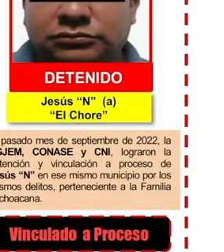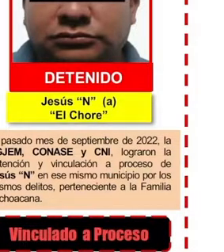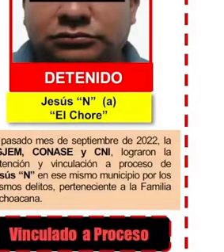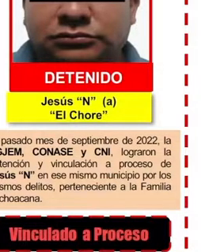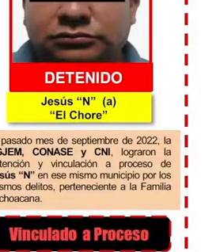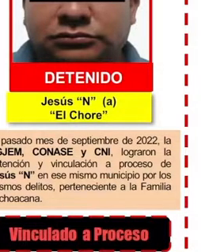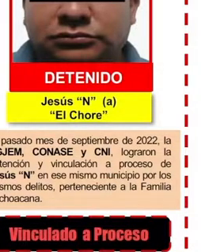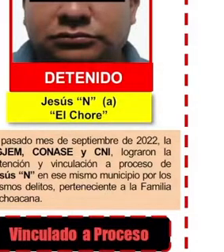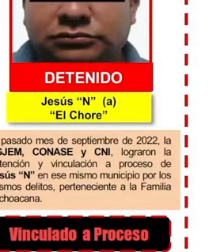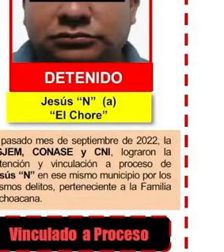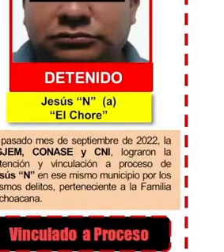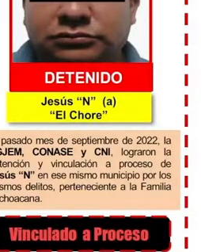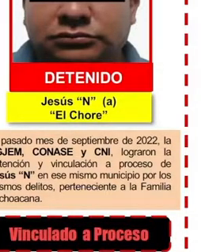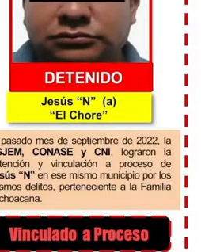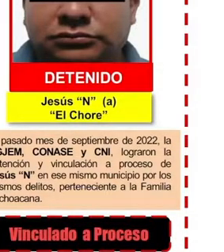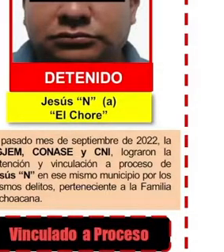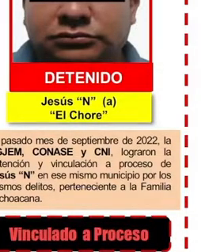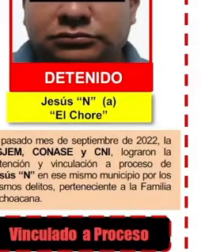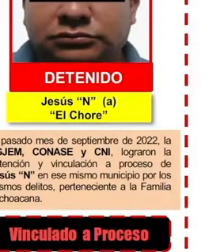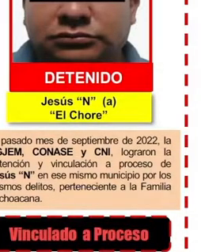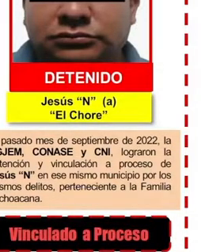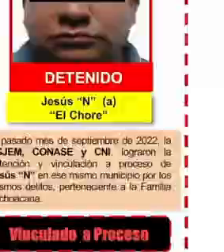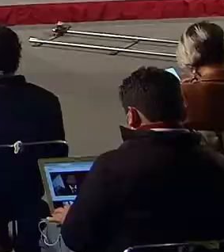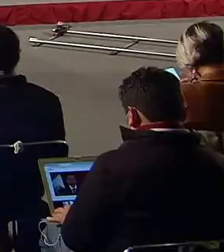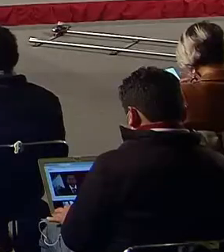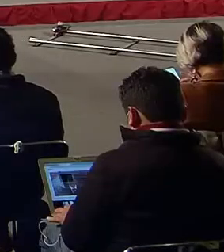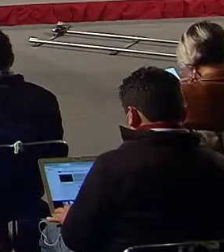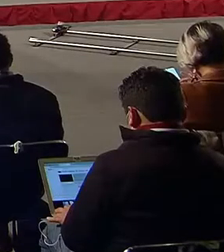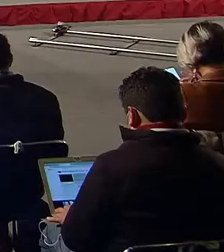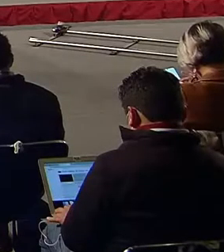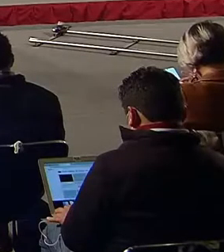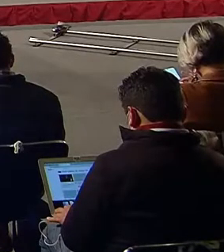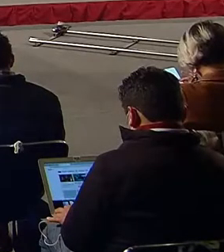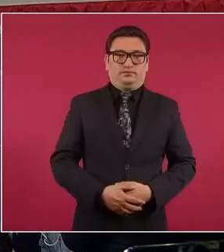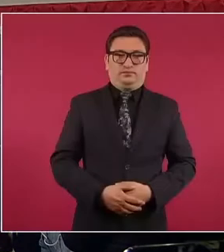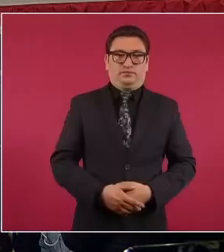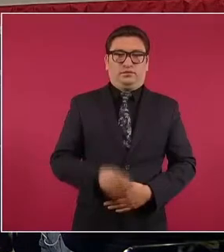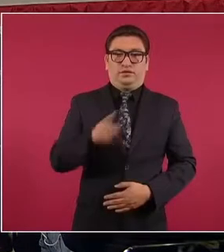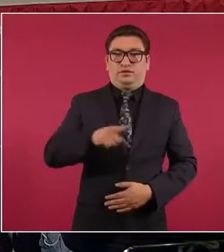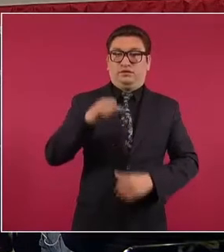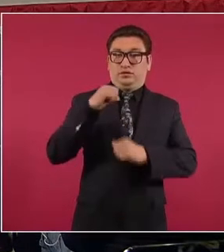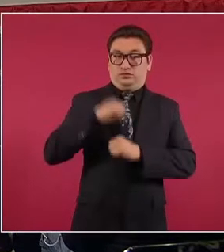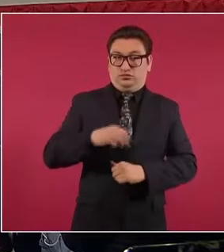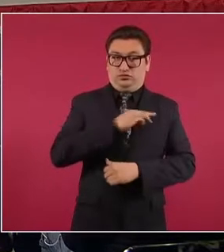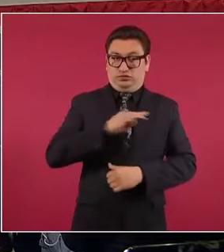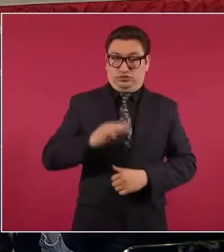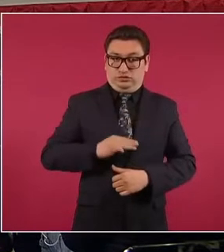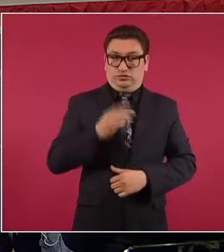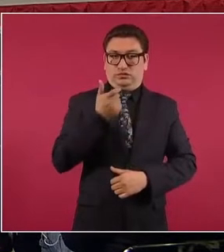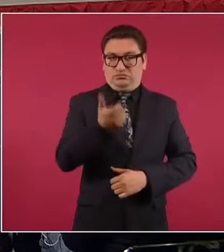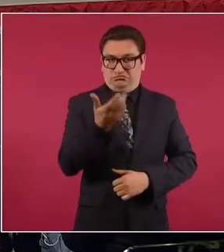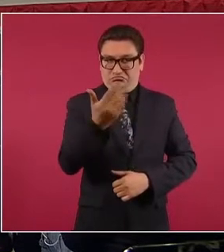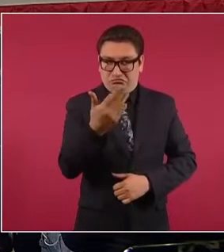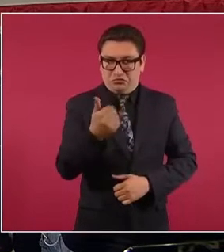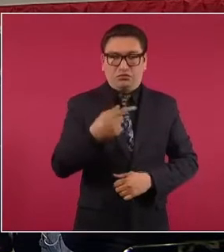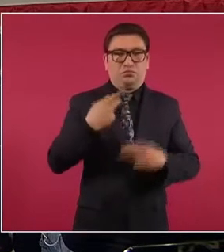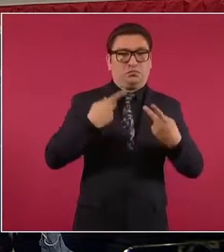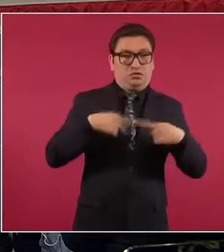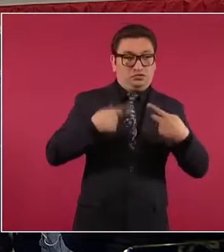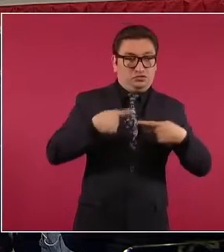se dedica fundamentalmente a la extorsión, extorsión de autoridades municipales, extorsión de comerciantes,